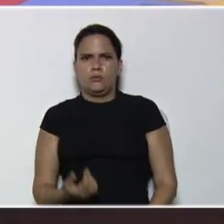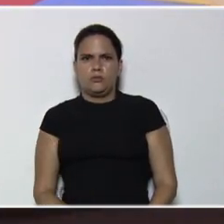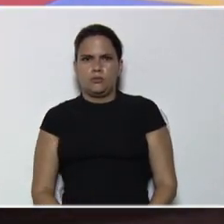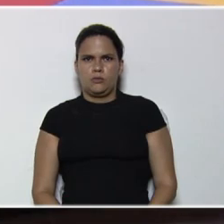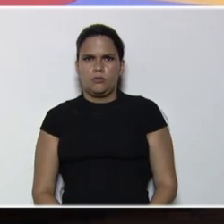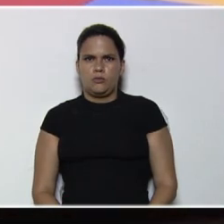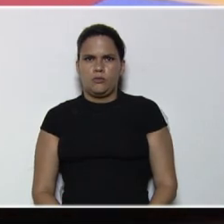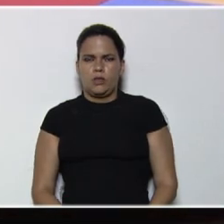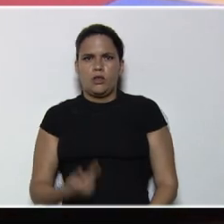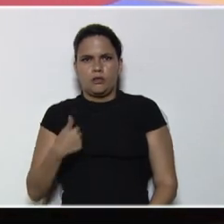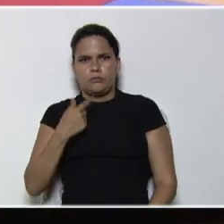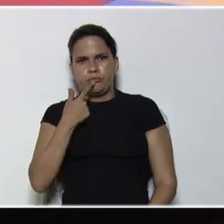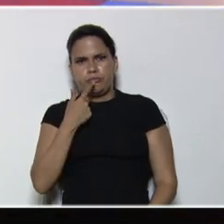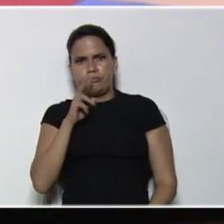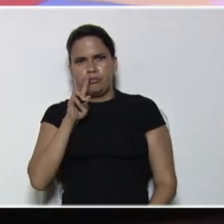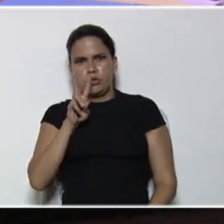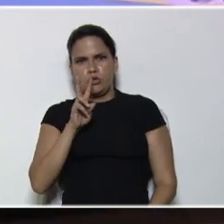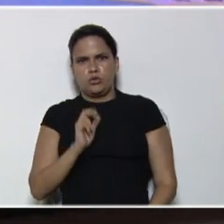el 2,